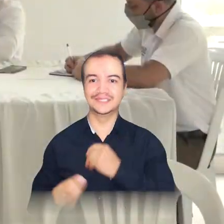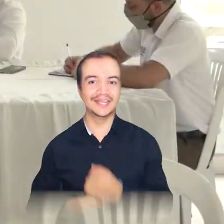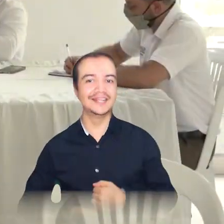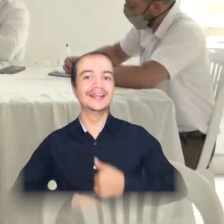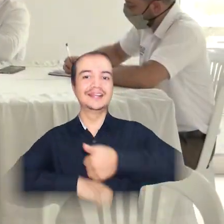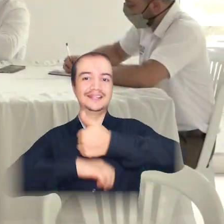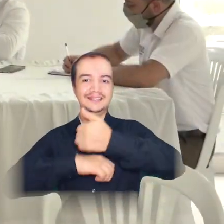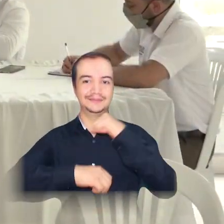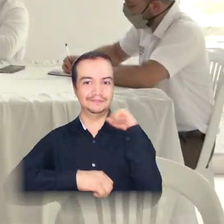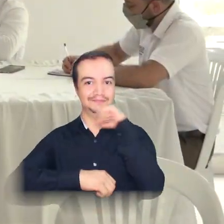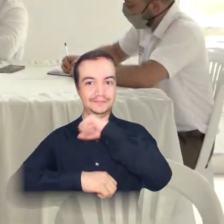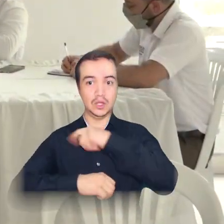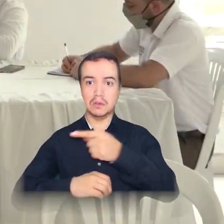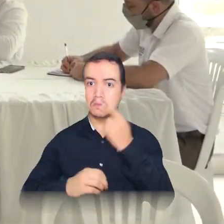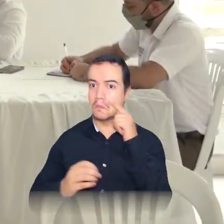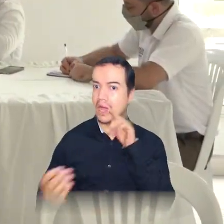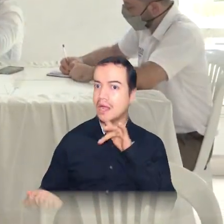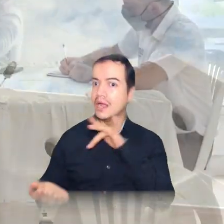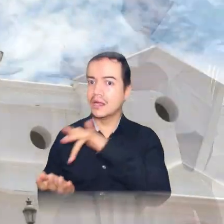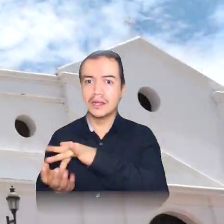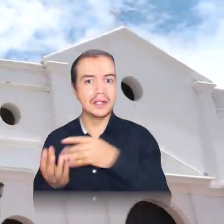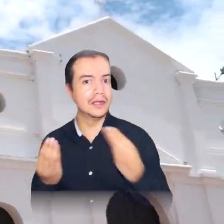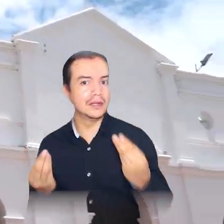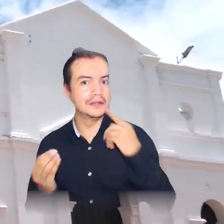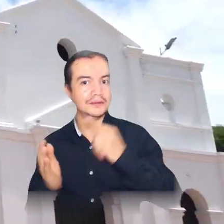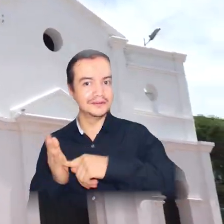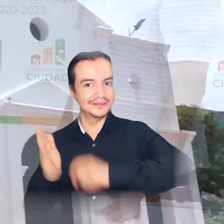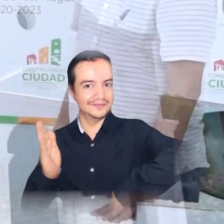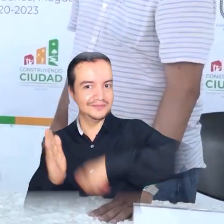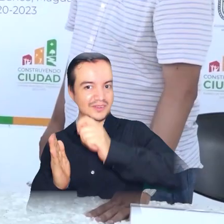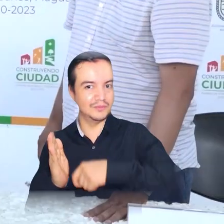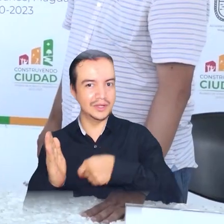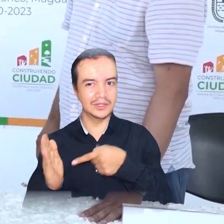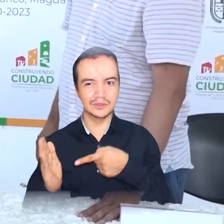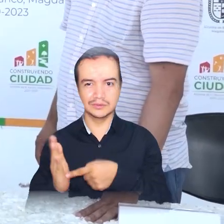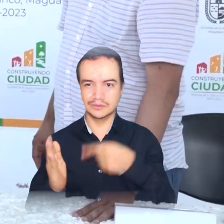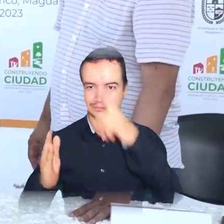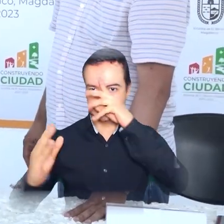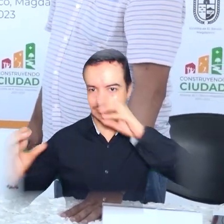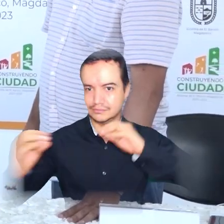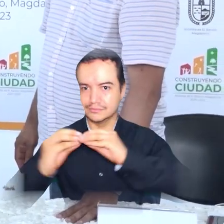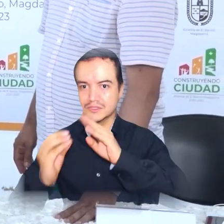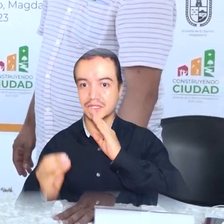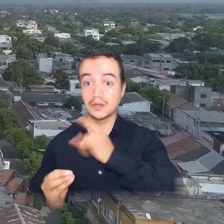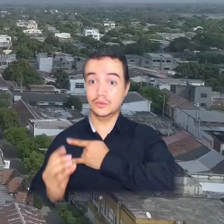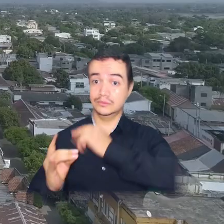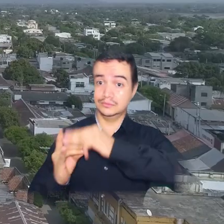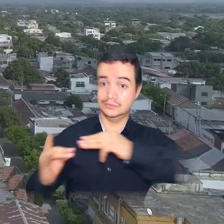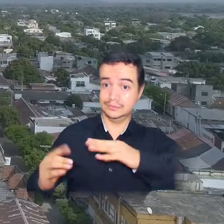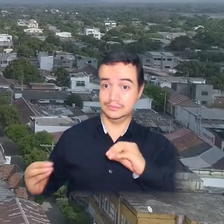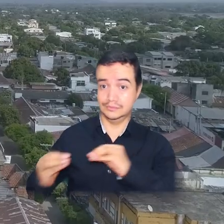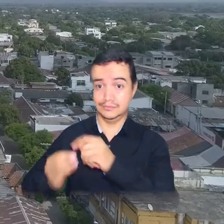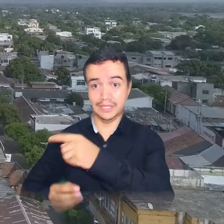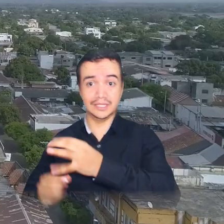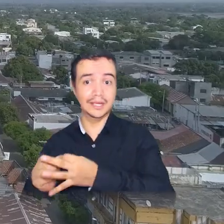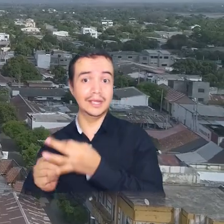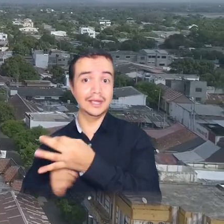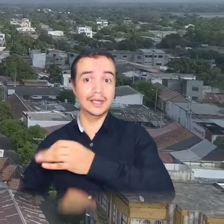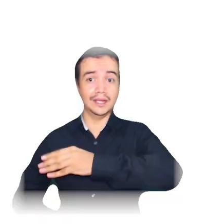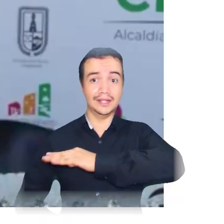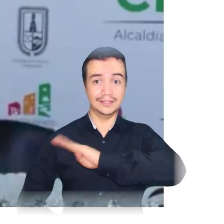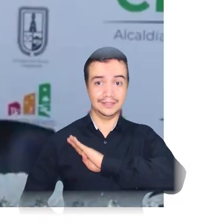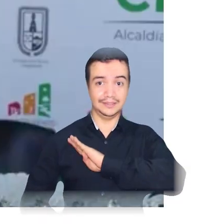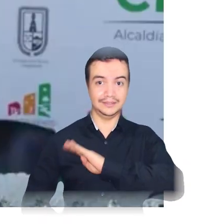con miras al desarrollo de una importante jornada en la que se firmó un convenio marco de cooperación entre la Alma Mater y la